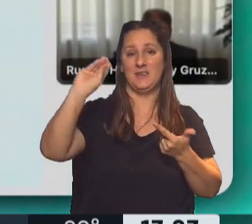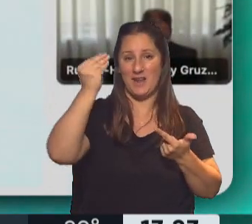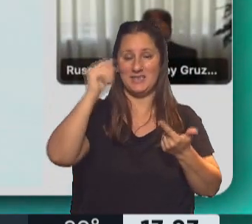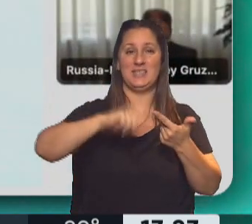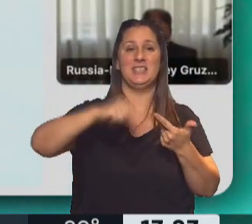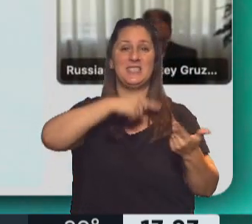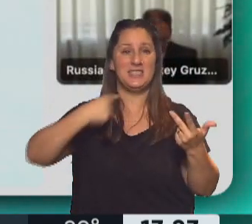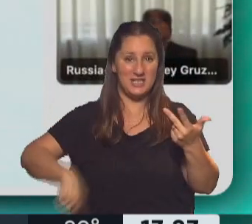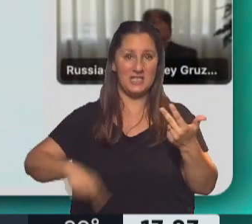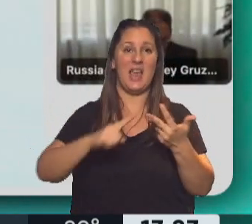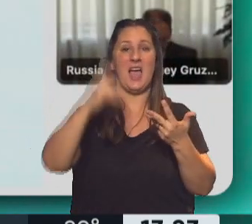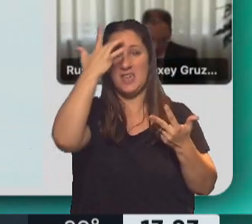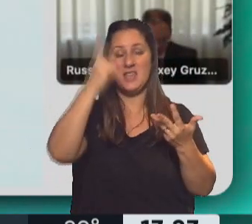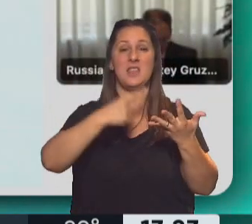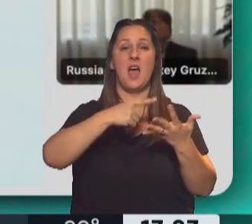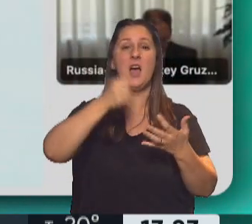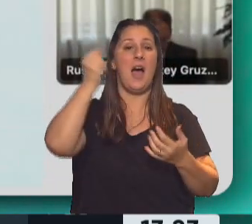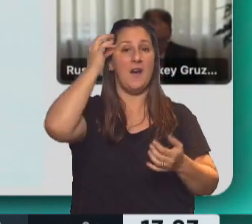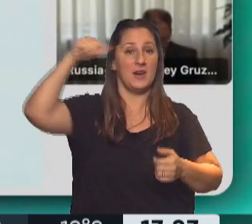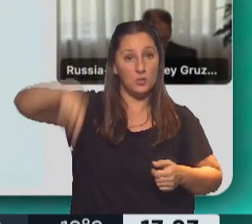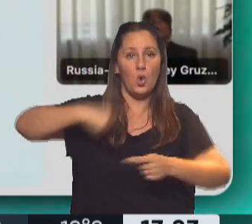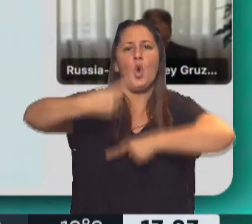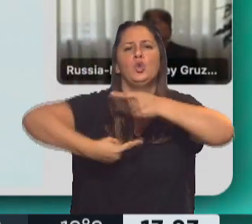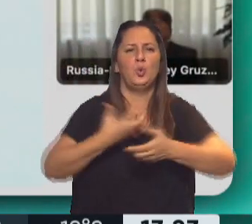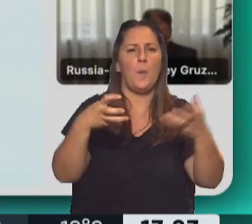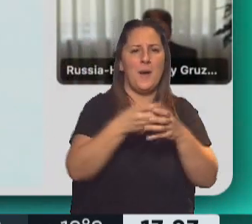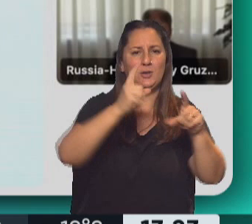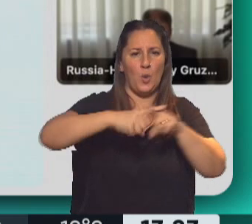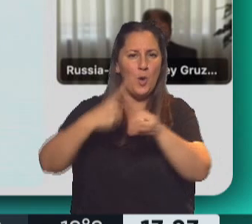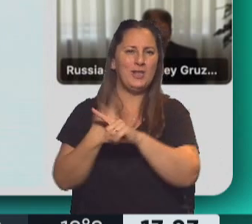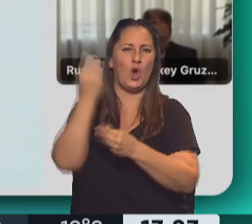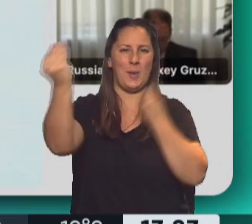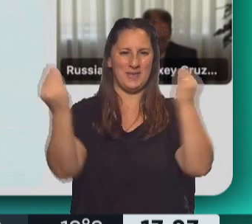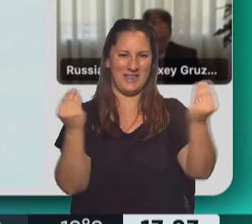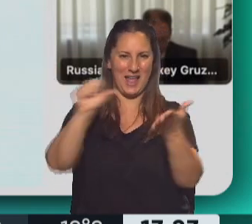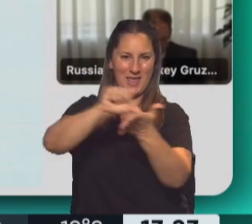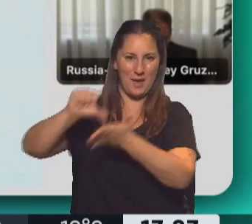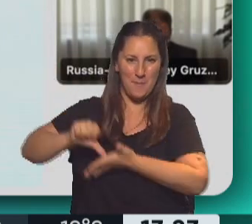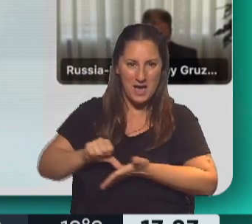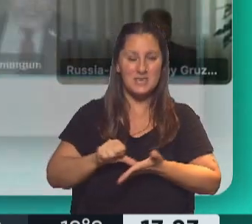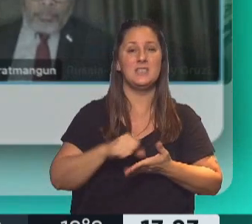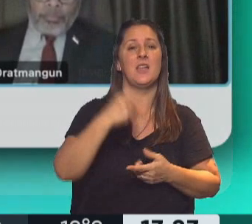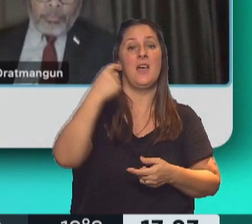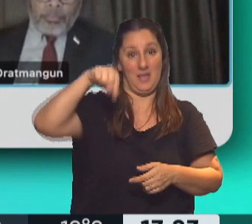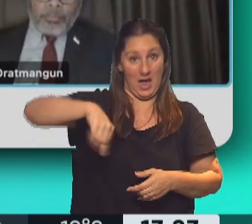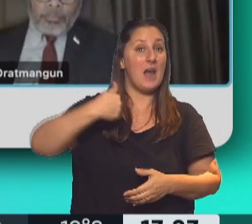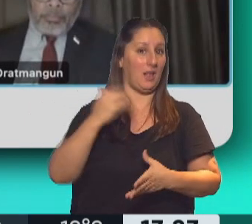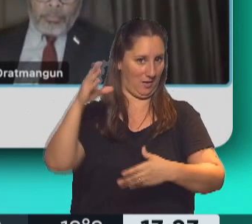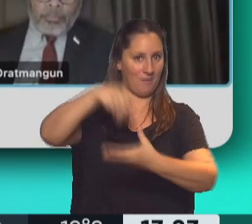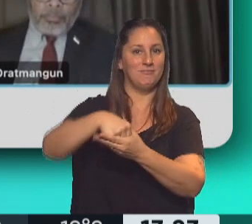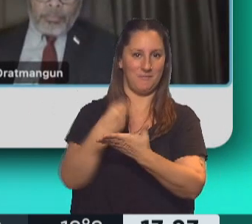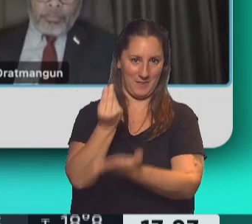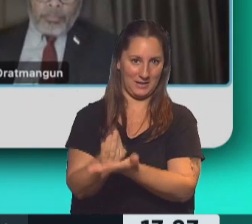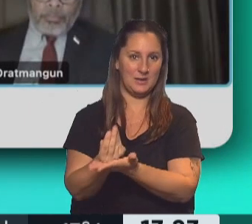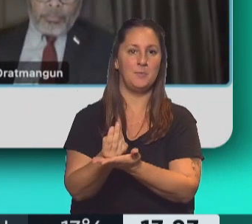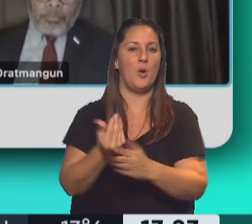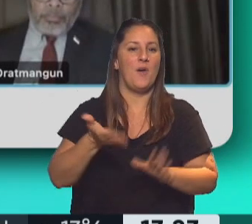Rusia y Sudáfrica es una continuidad de las cumbres de los partidos políticos y de cancilleres en la que participaron representantes argentinos y en